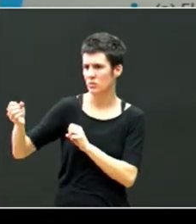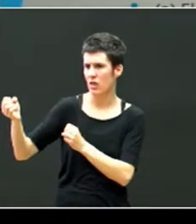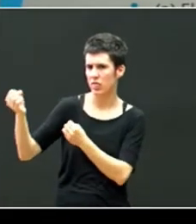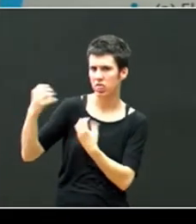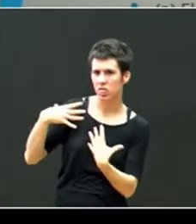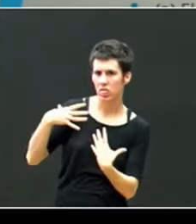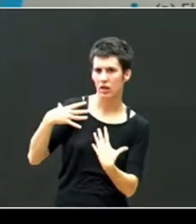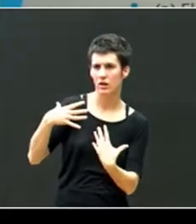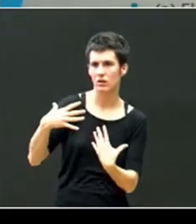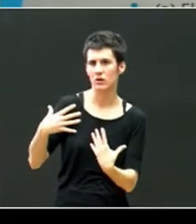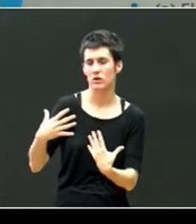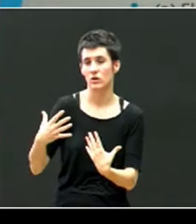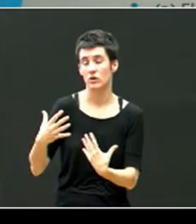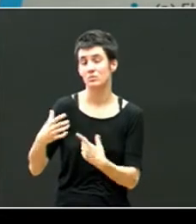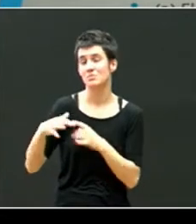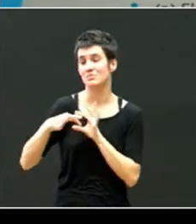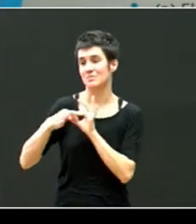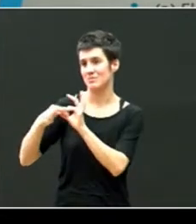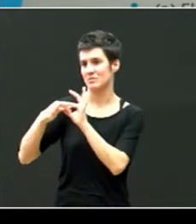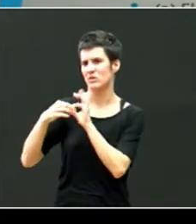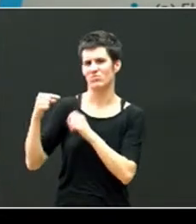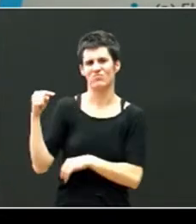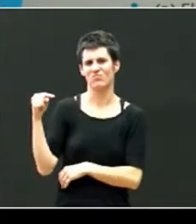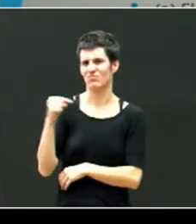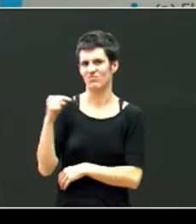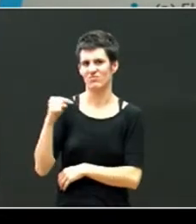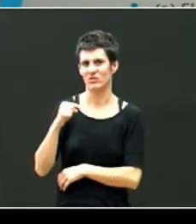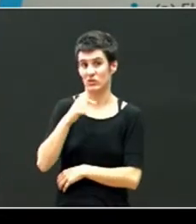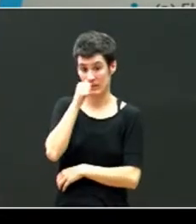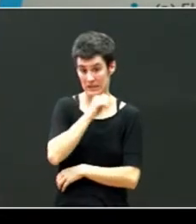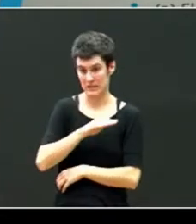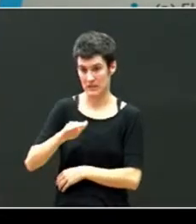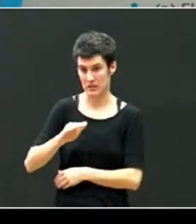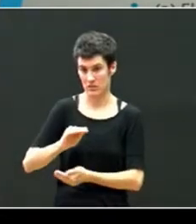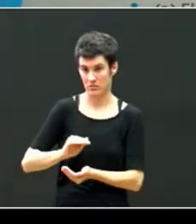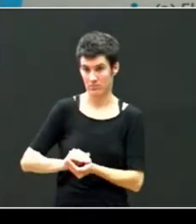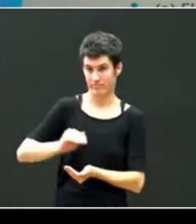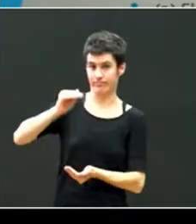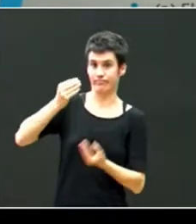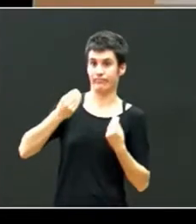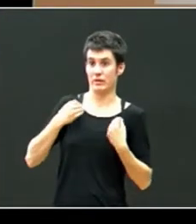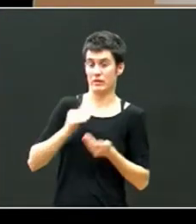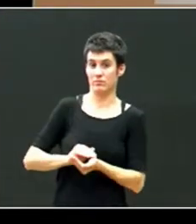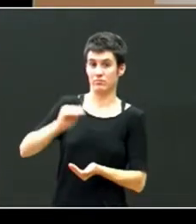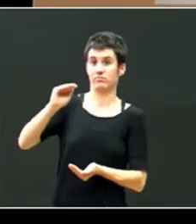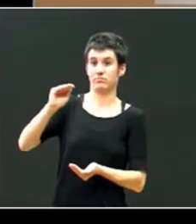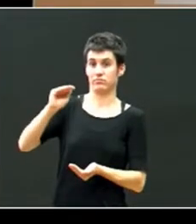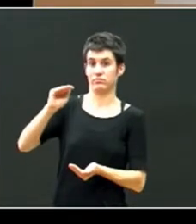y ese vínculo está muy dañado entonces este niño va a mostrar luego en la relación con vosotros muchas de las